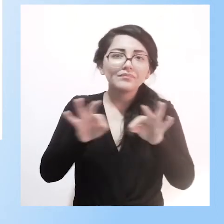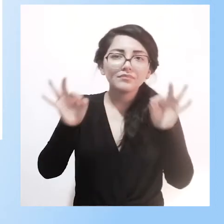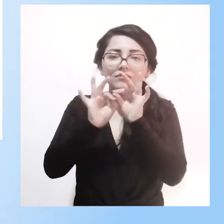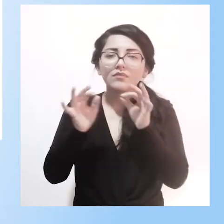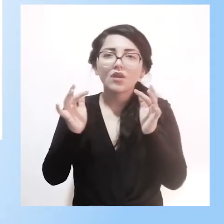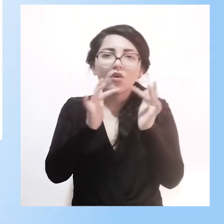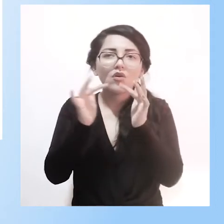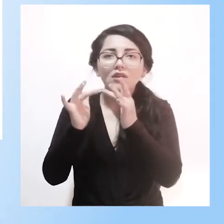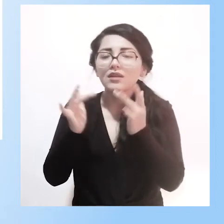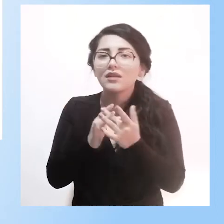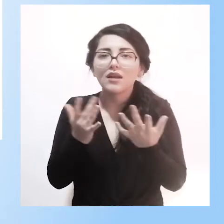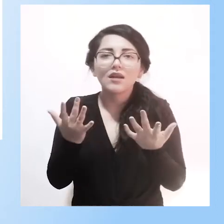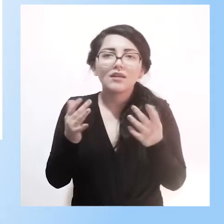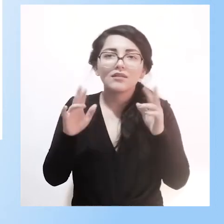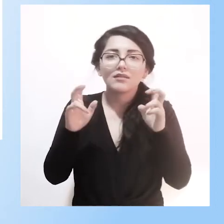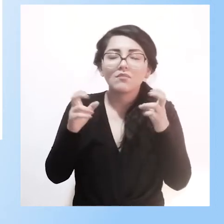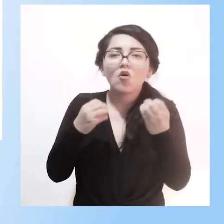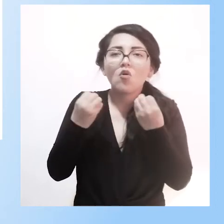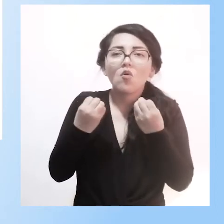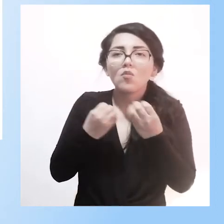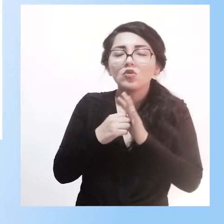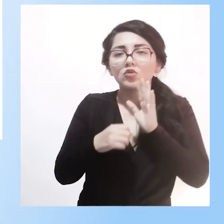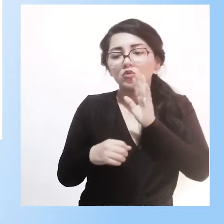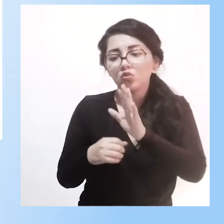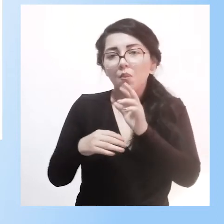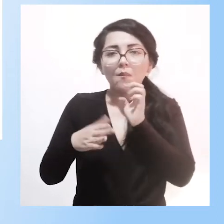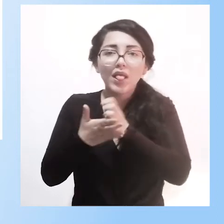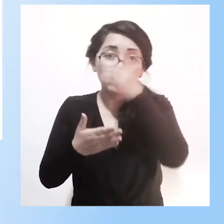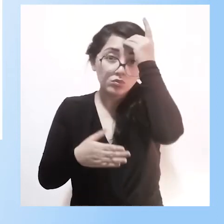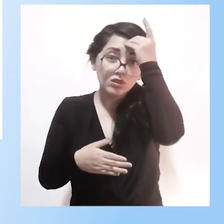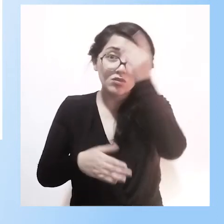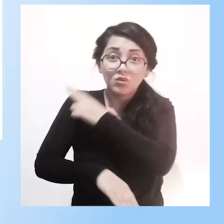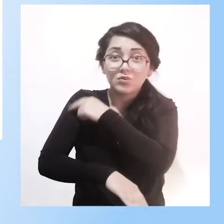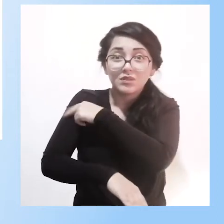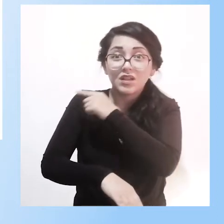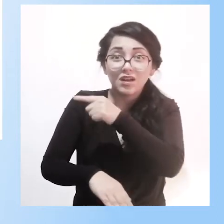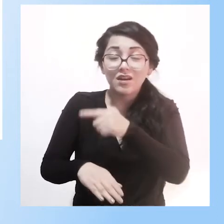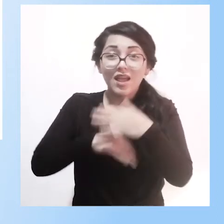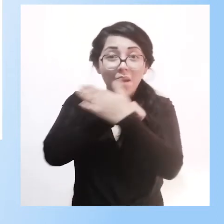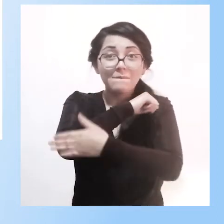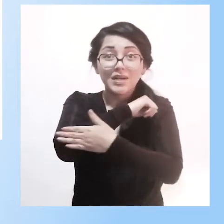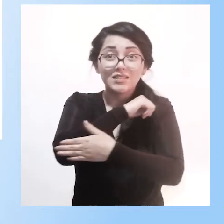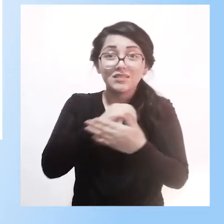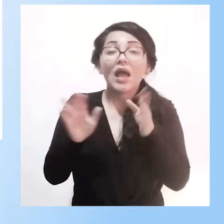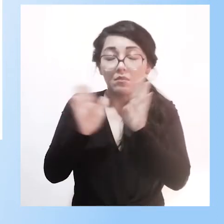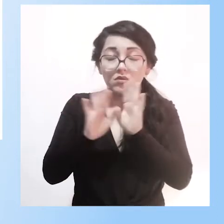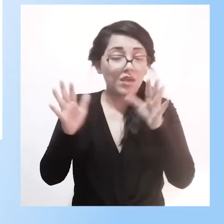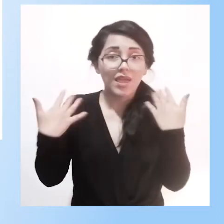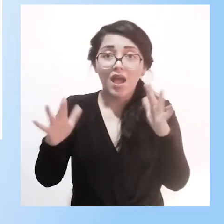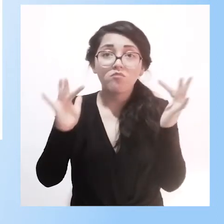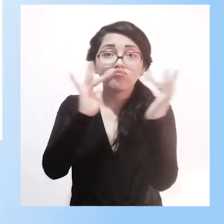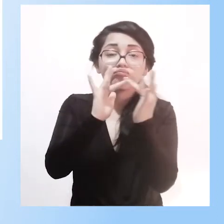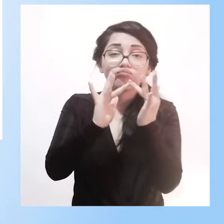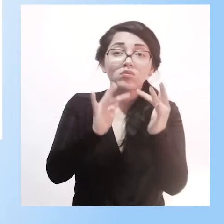formación de cuarto nivel o especialización en pedagogía hospitalaria en las universidades del país. Ya se hizo una coordinación con la Universidad Católica para hacer